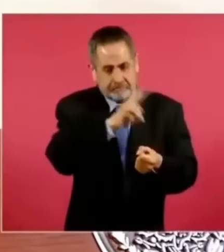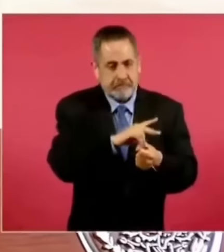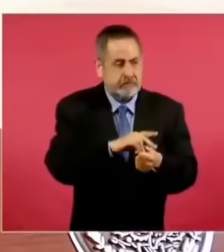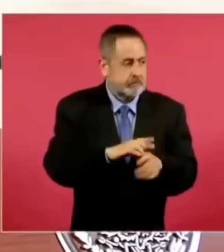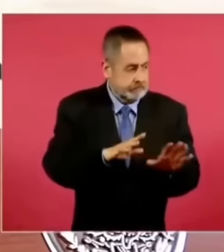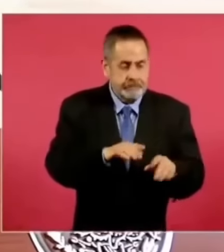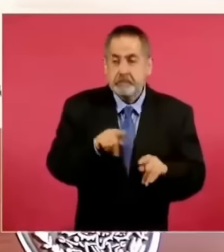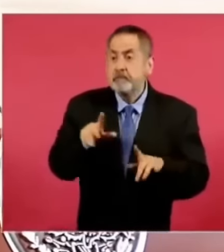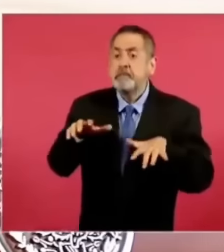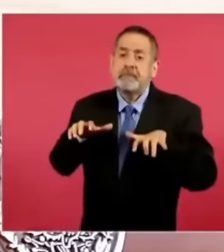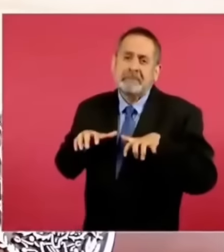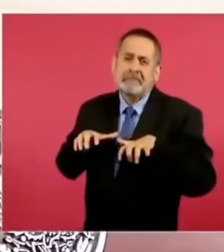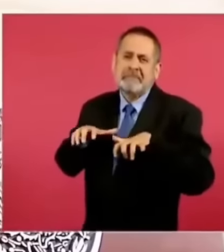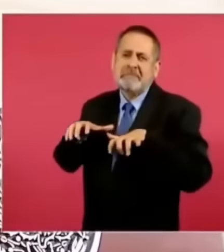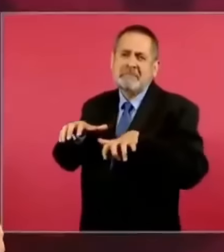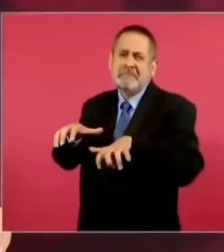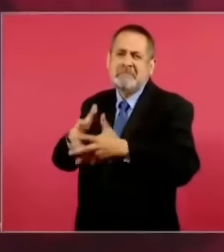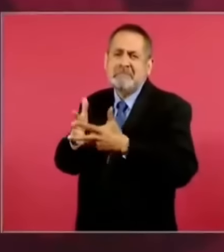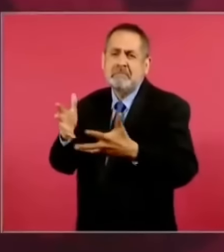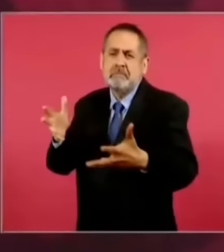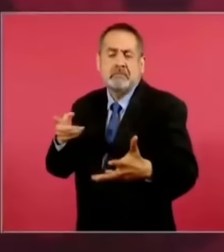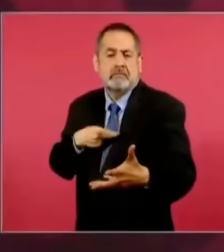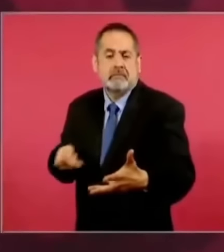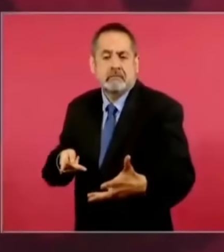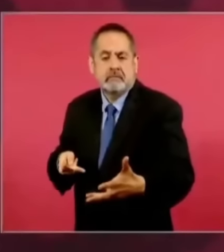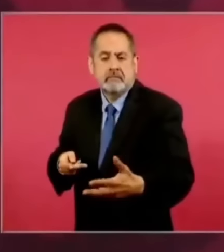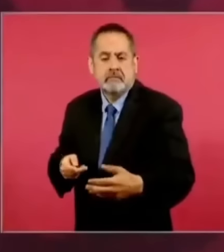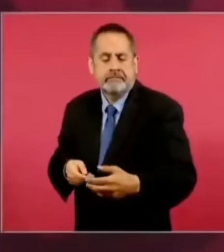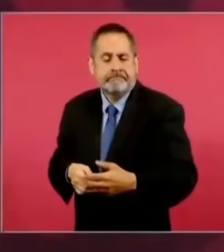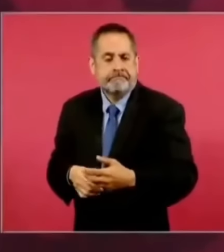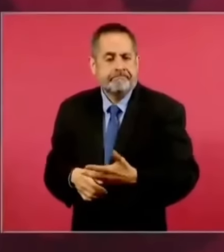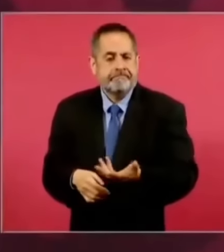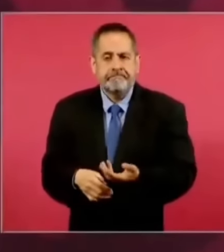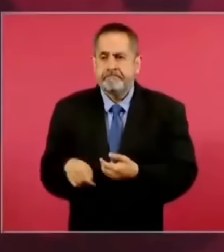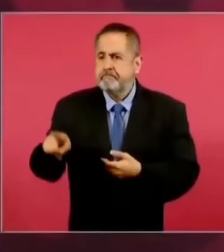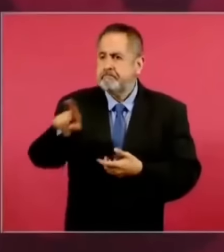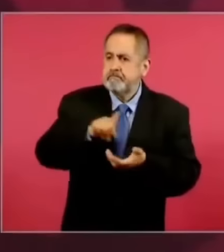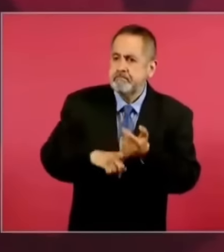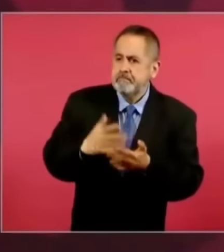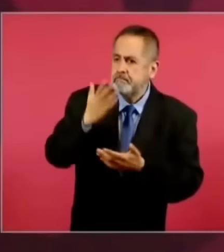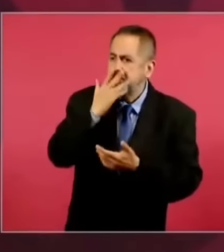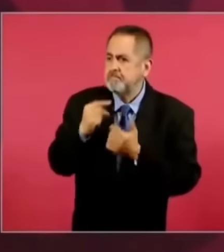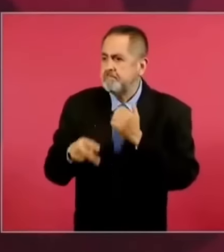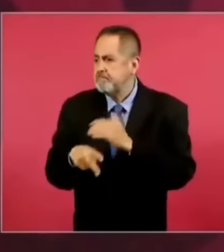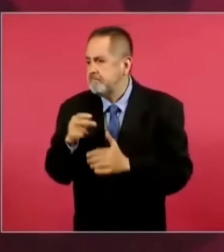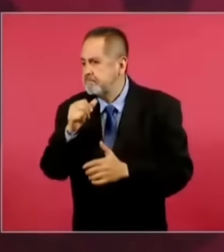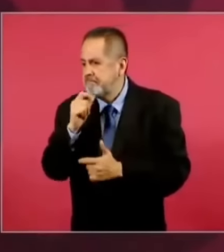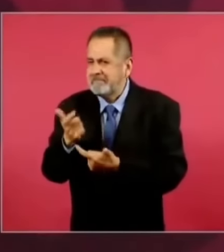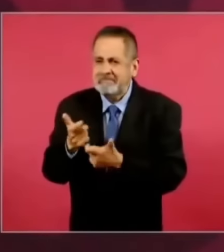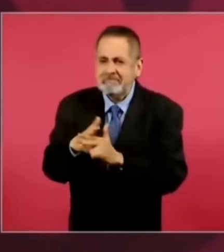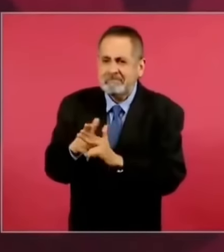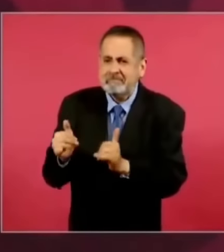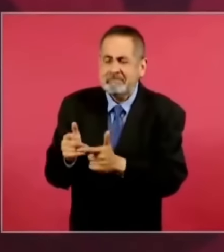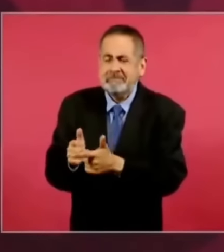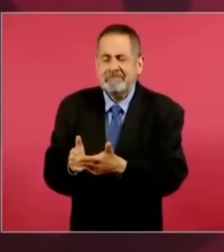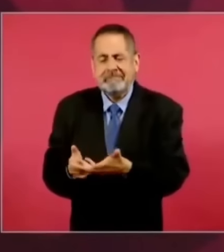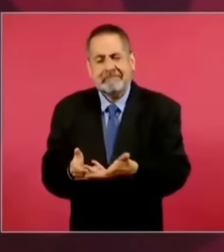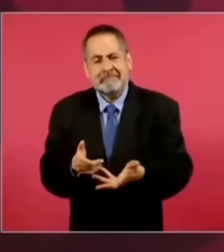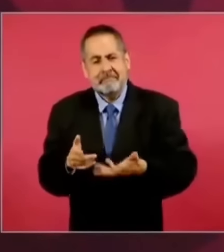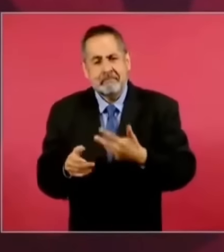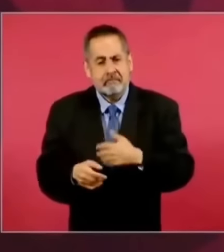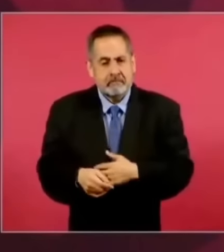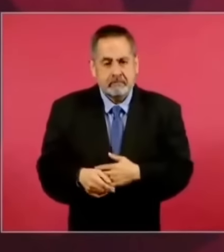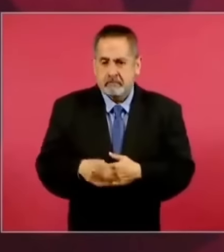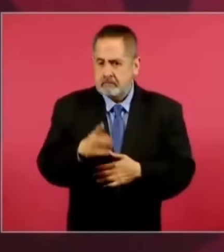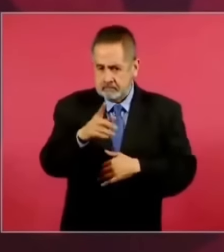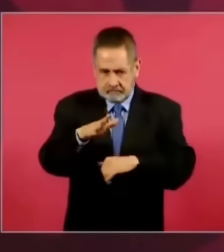carezcan hasta de lo más indispensable. Eso es lo que hay